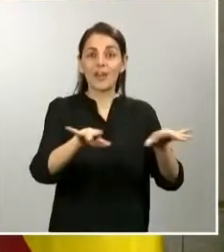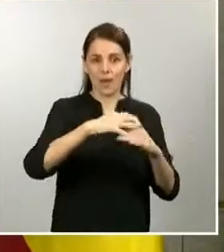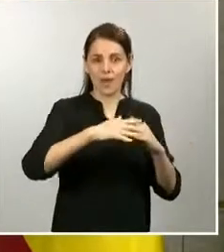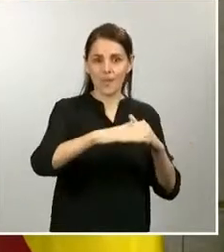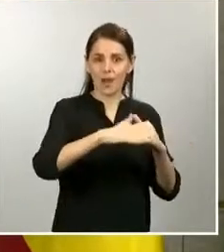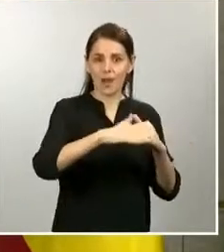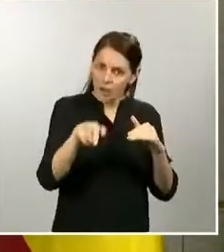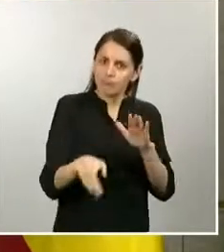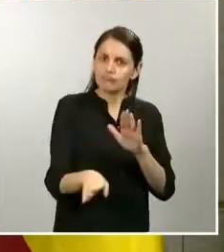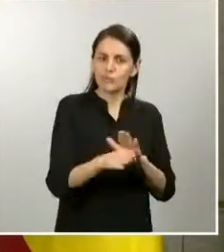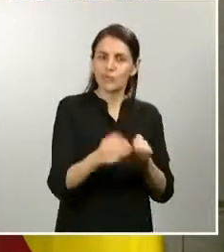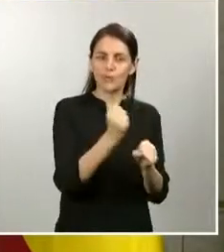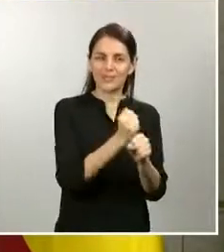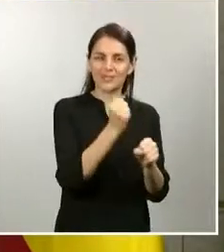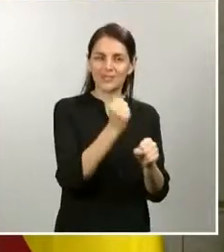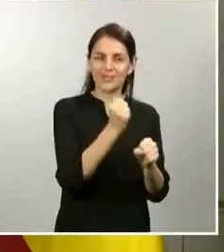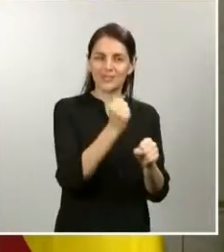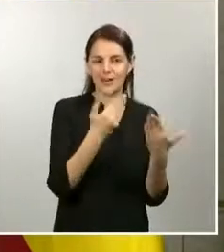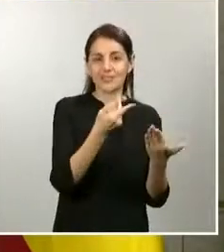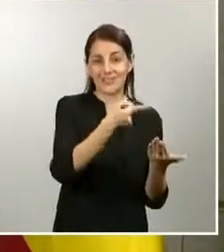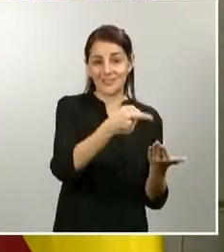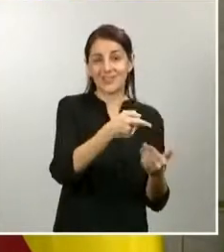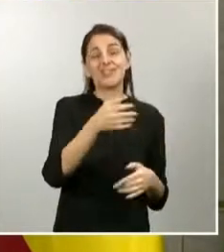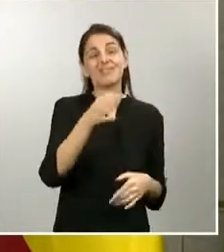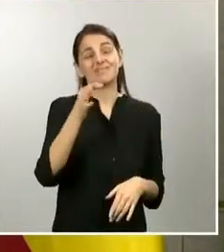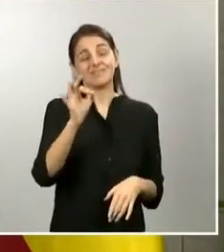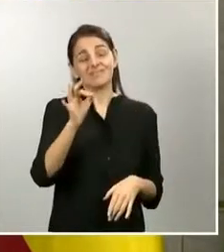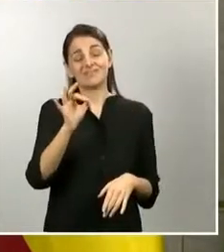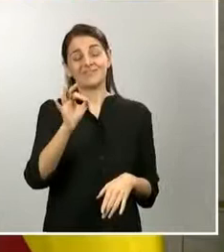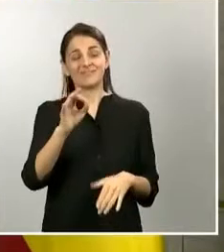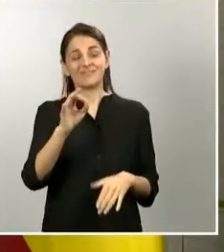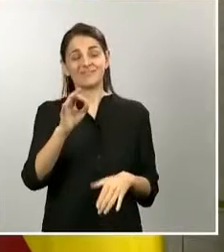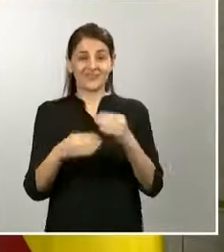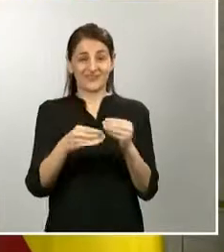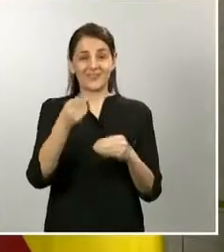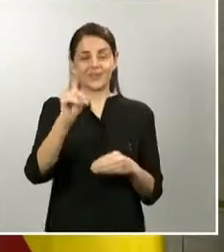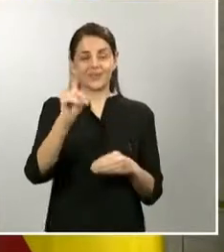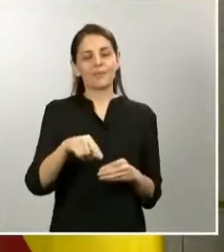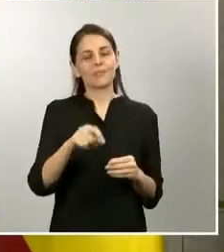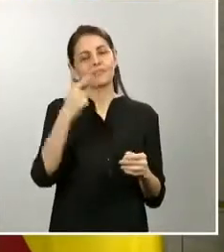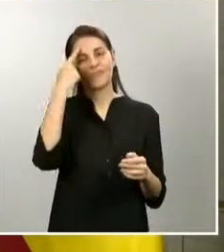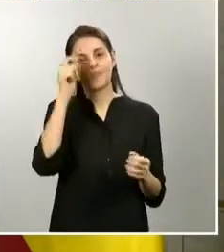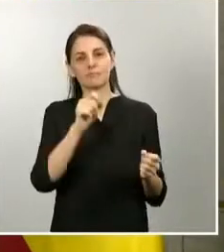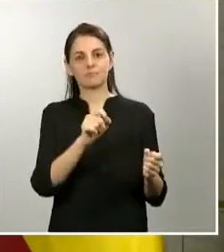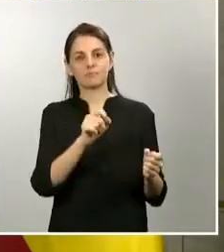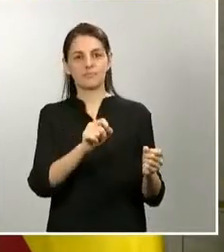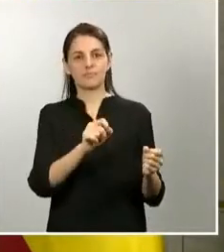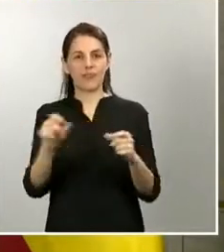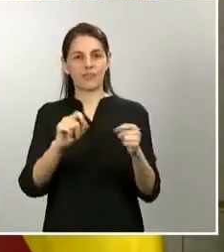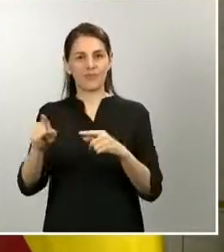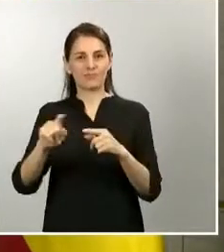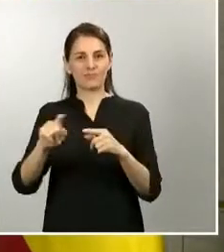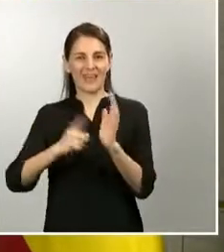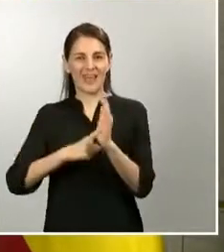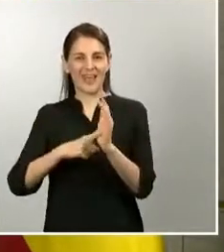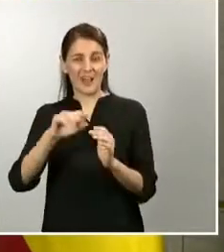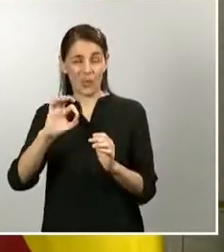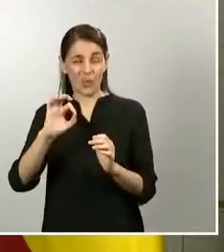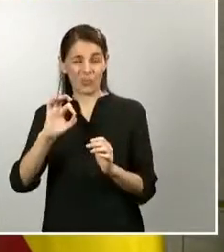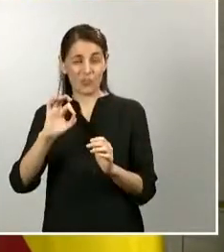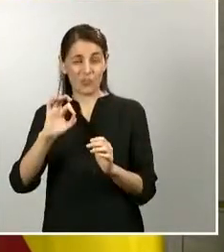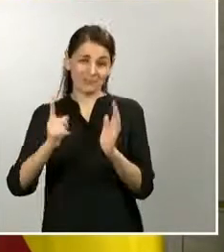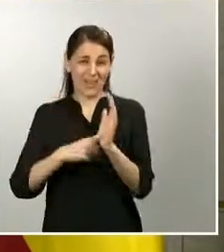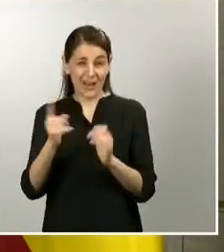presión de la inmigración irregular durante los días del estado de alarma se ha reducido con un ligero